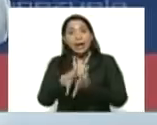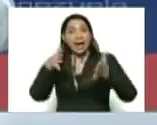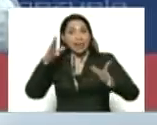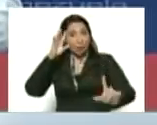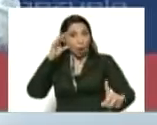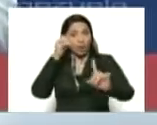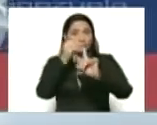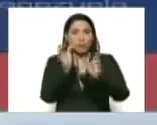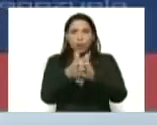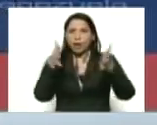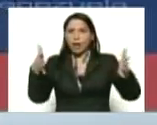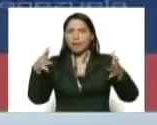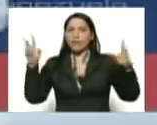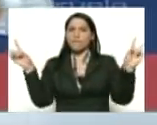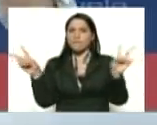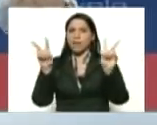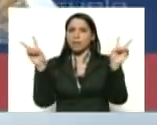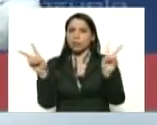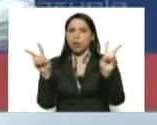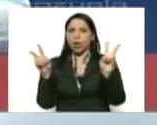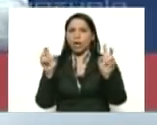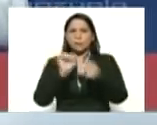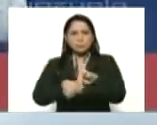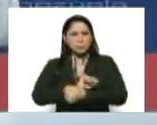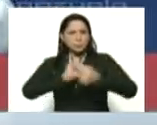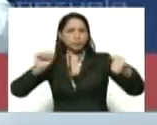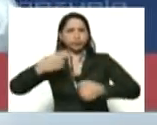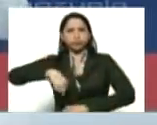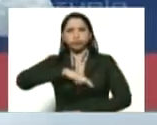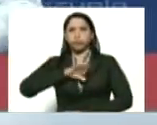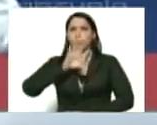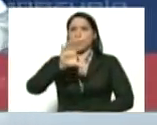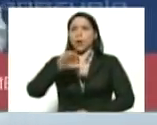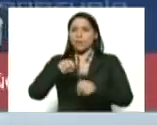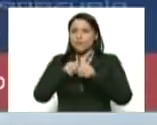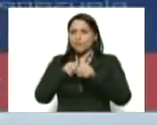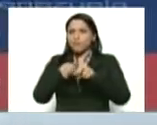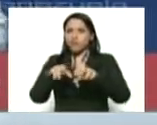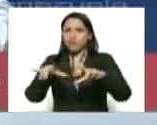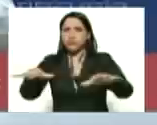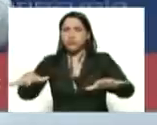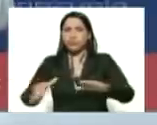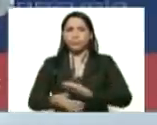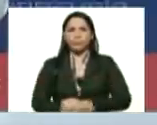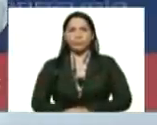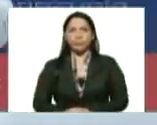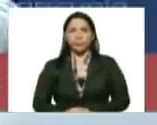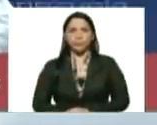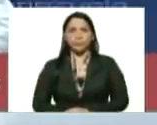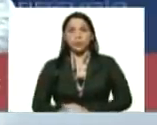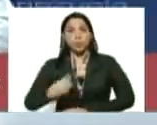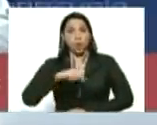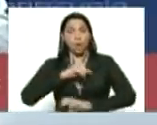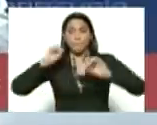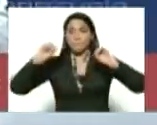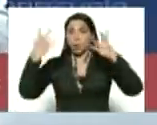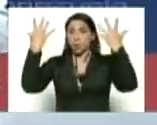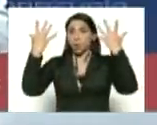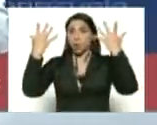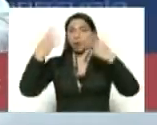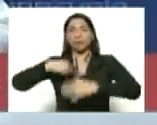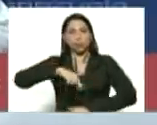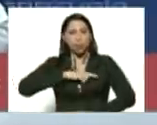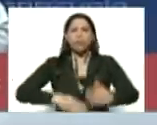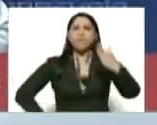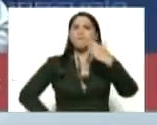grandes victorias de librar a nuestro país de la cadena de transmisión. Lo estamos logrando, lo